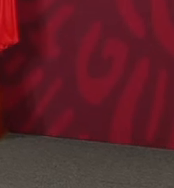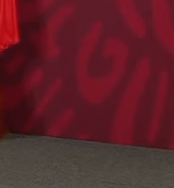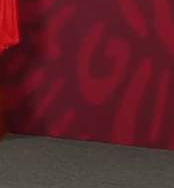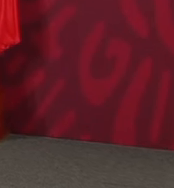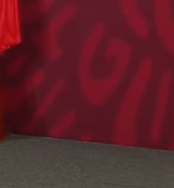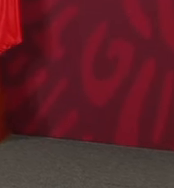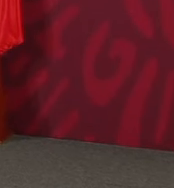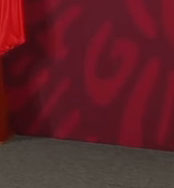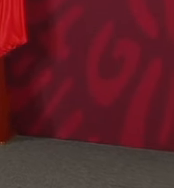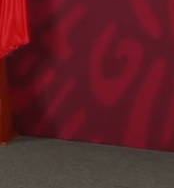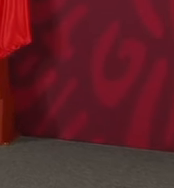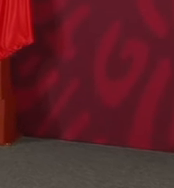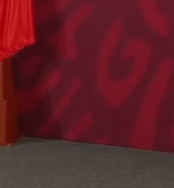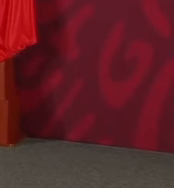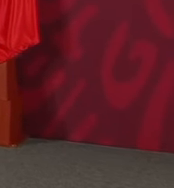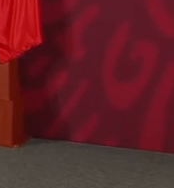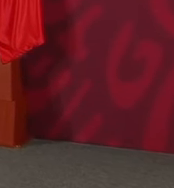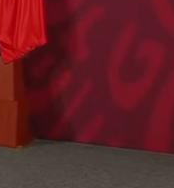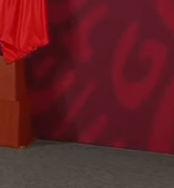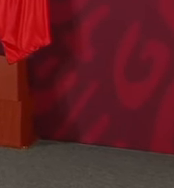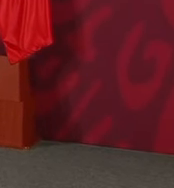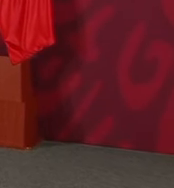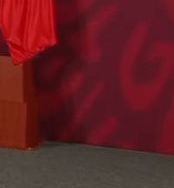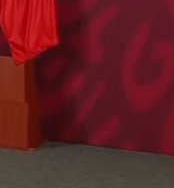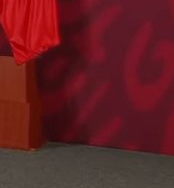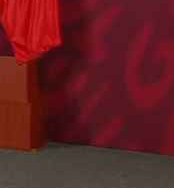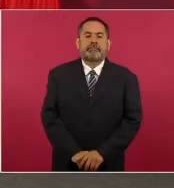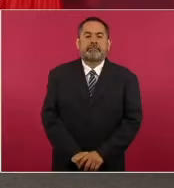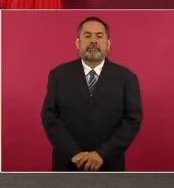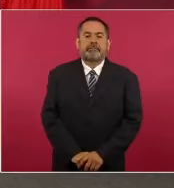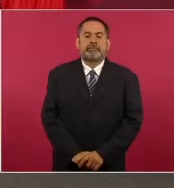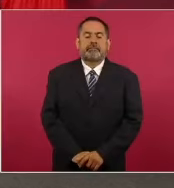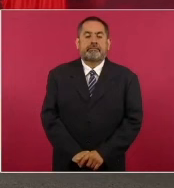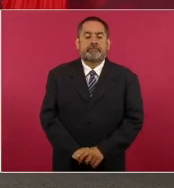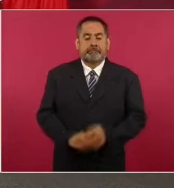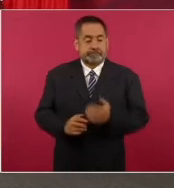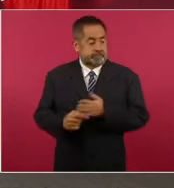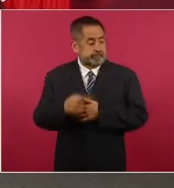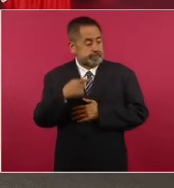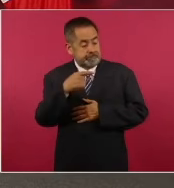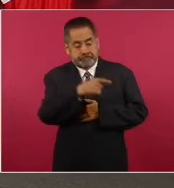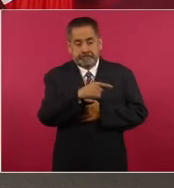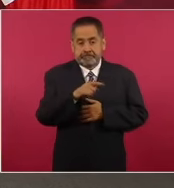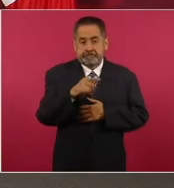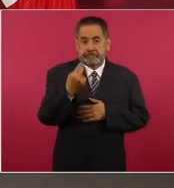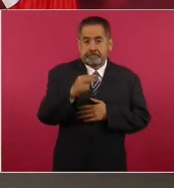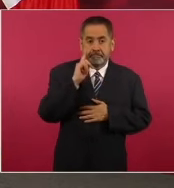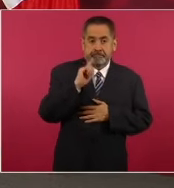reconocerle su franqueza,